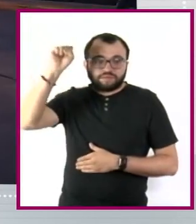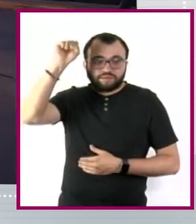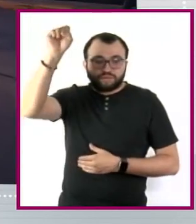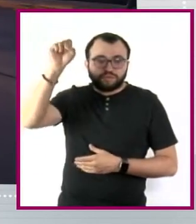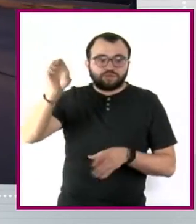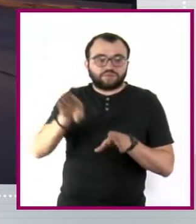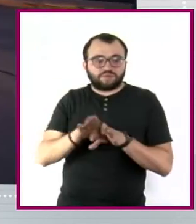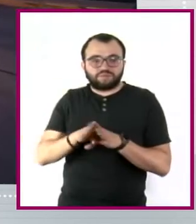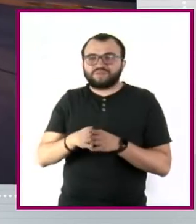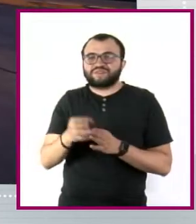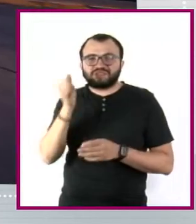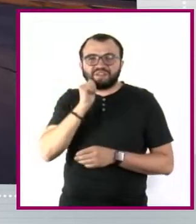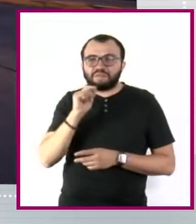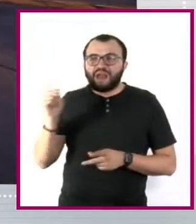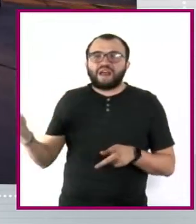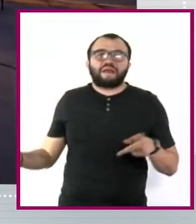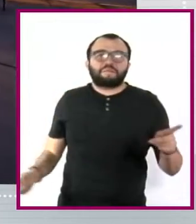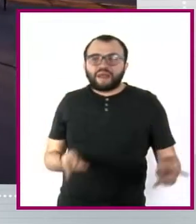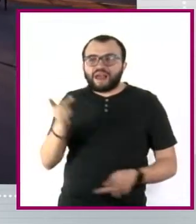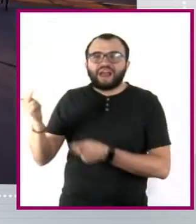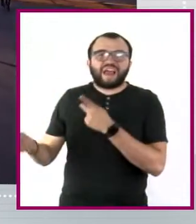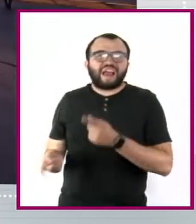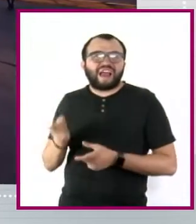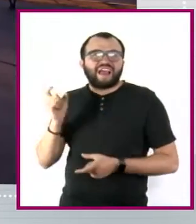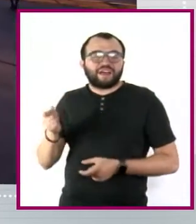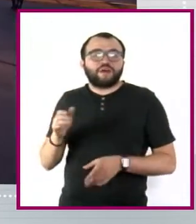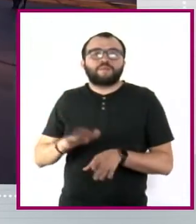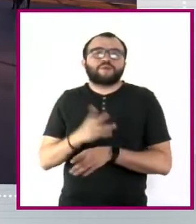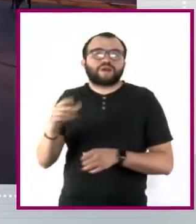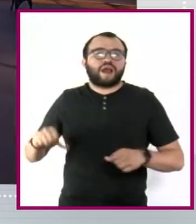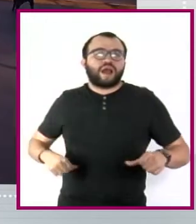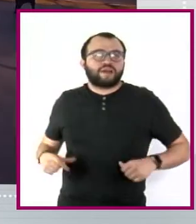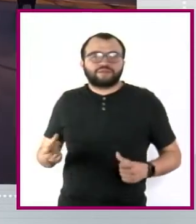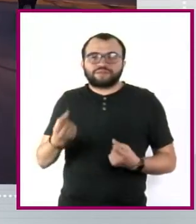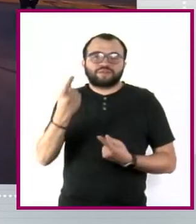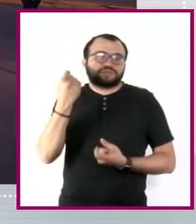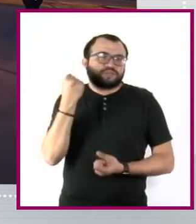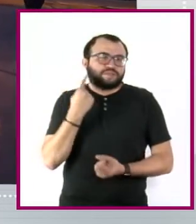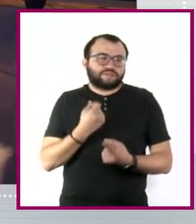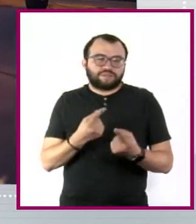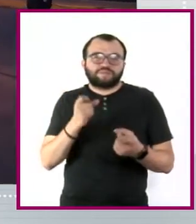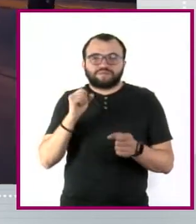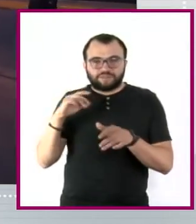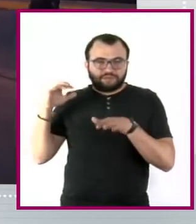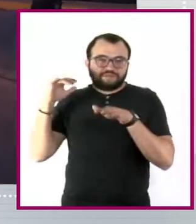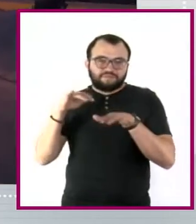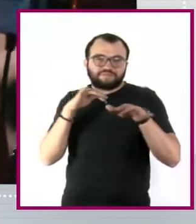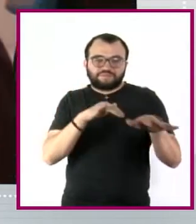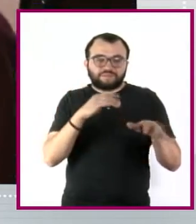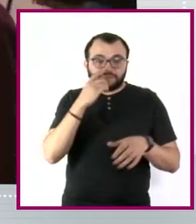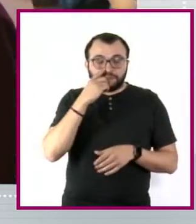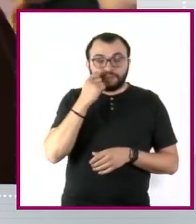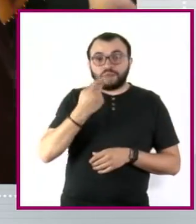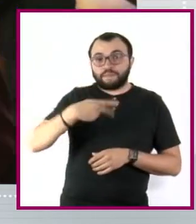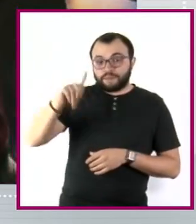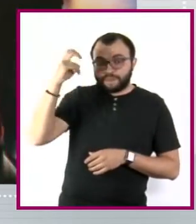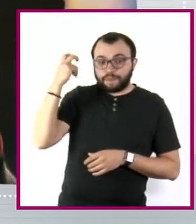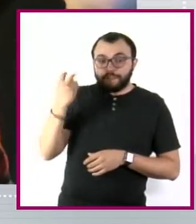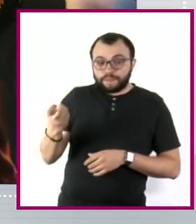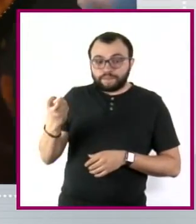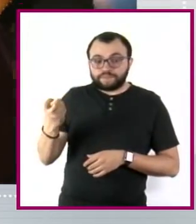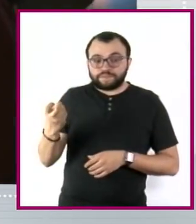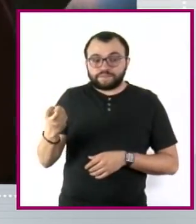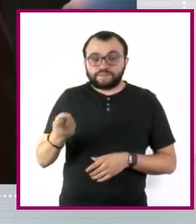se ha cuestionado por algunas acciones públicas que han hecho durante manifestaciones. Sin embargo, esto ha